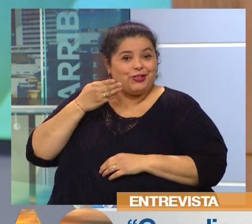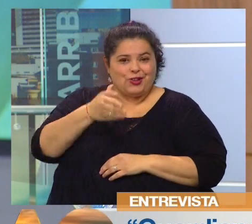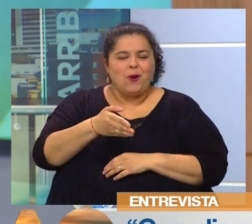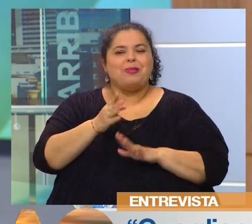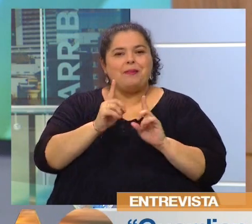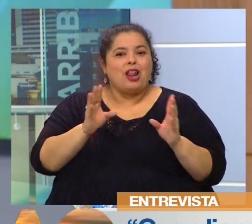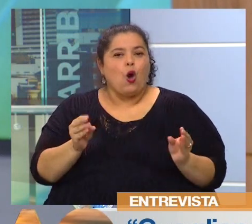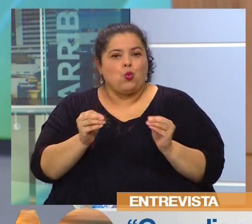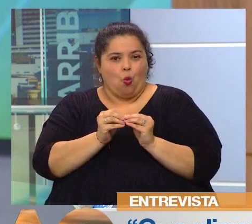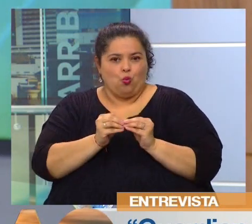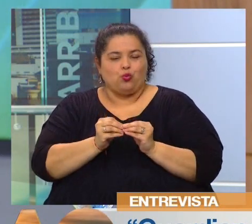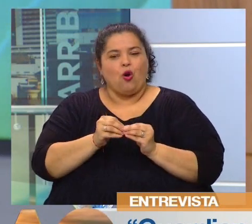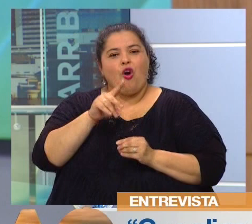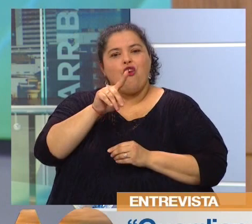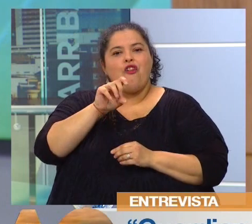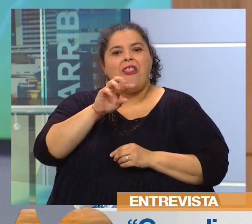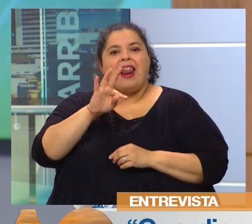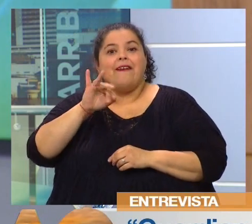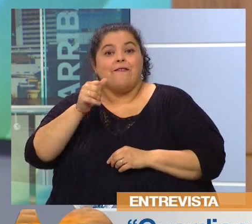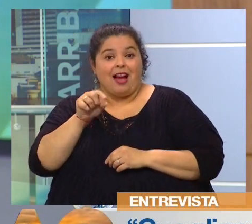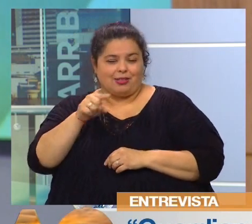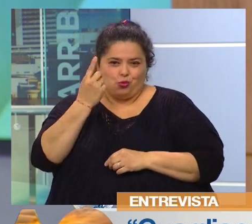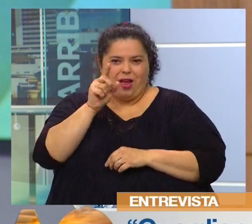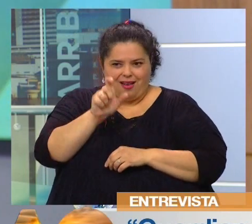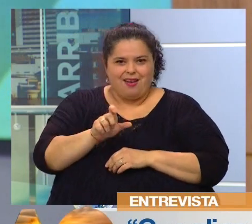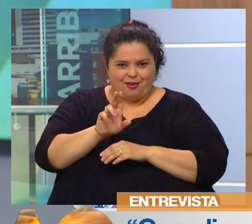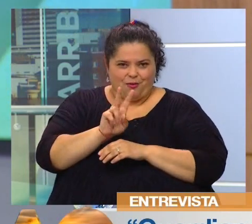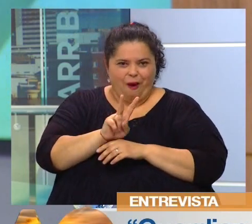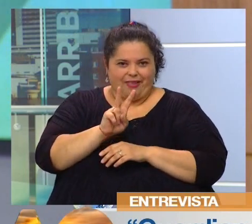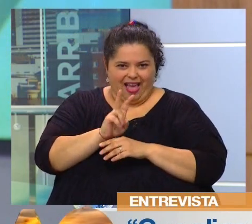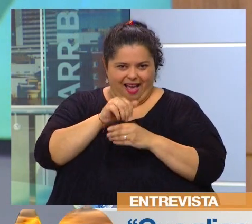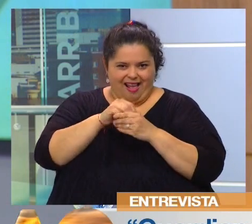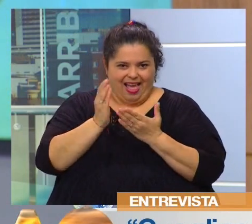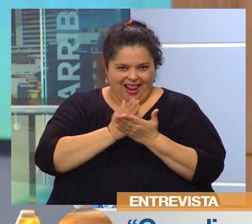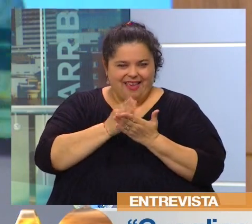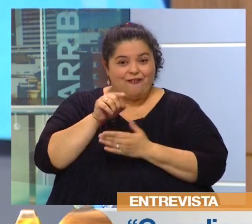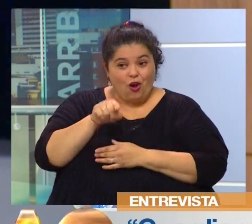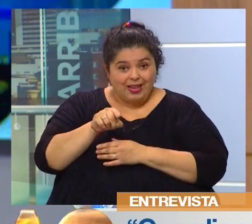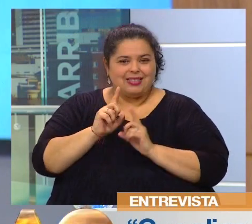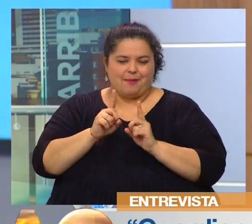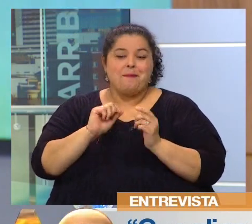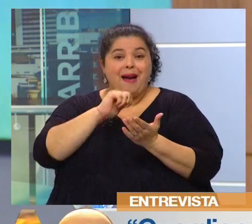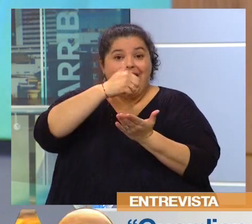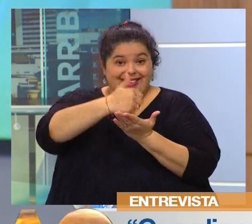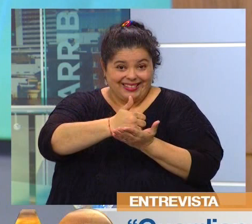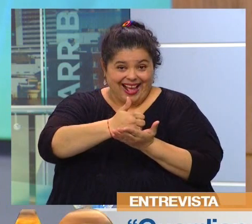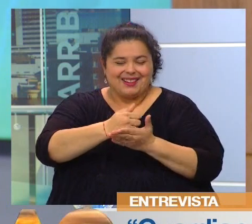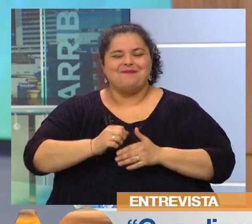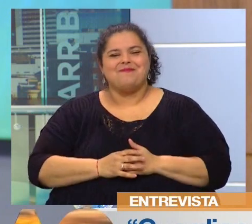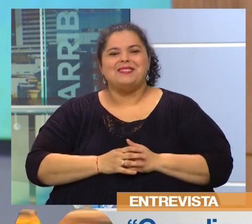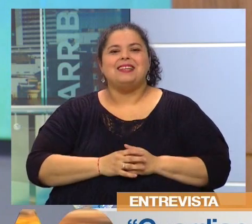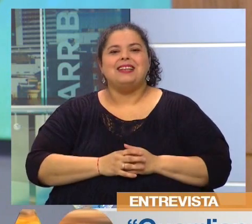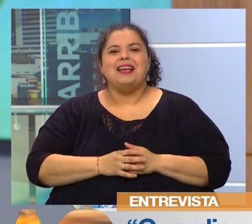mi Delfa querida, si me estás viendo, te mando un abrazo, también va a estar, es mi gestora en Sarandí del G. Ella es gestora cultural.